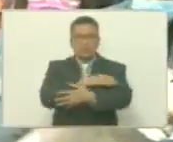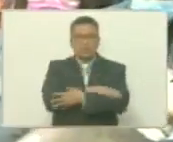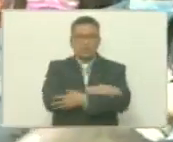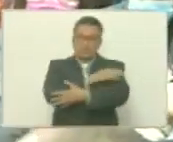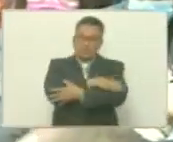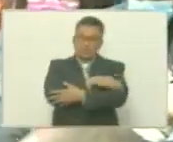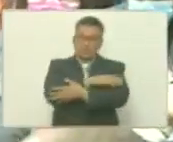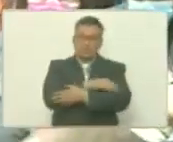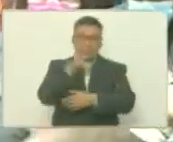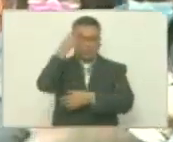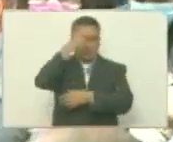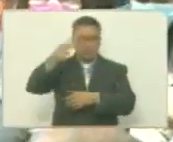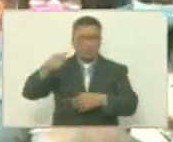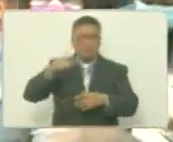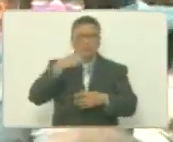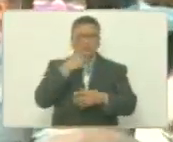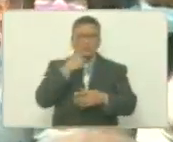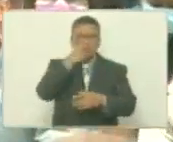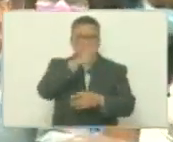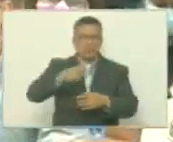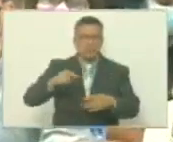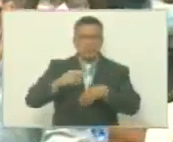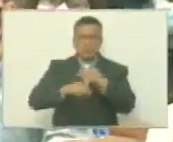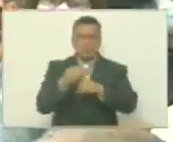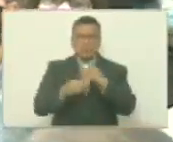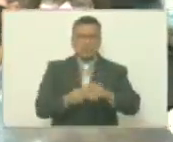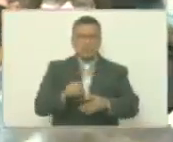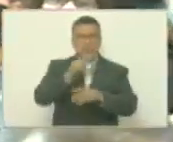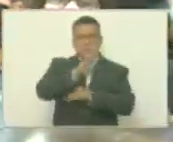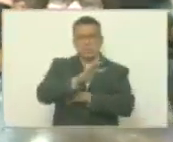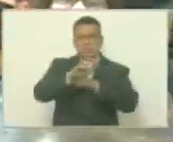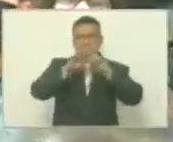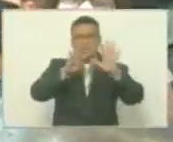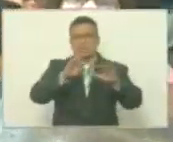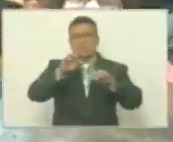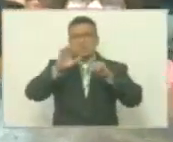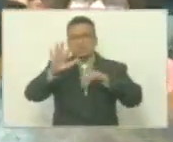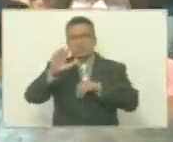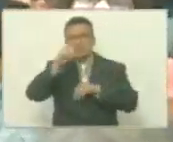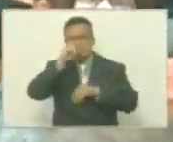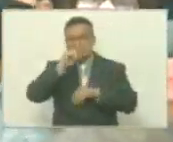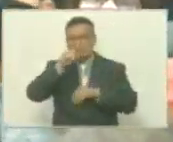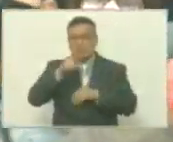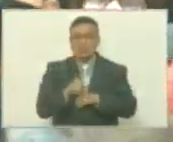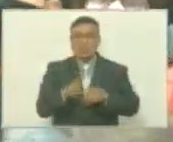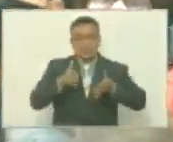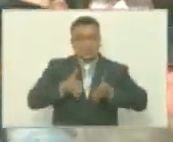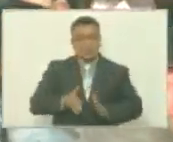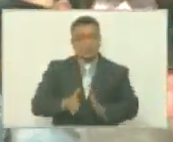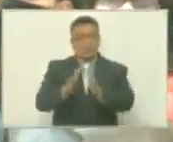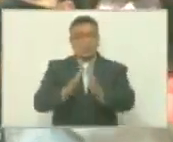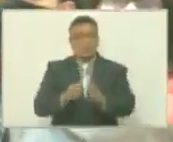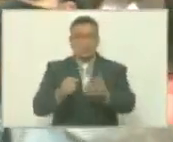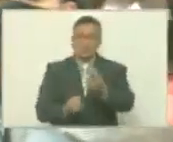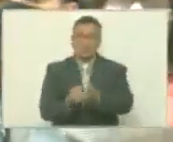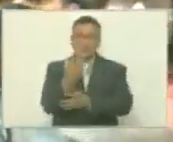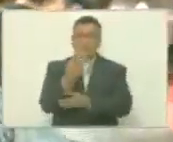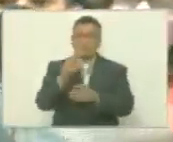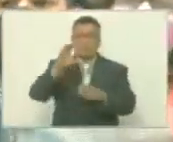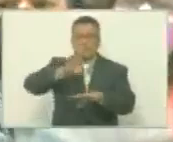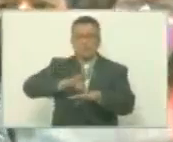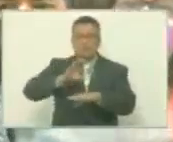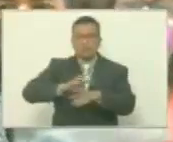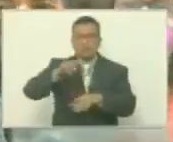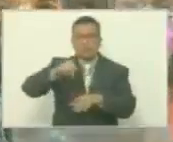felicitar a todo el pueblo de Falcón cuando hoy se cumplen 495 años del nacimiento y la fundación de la ciudad